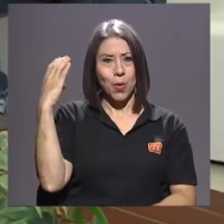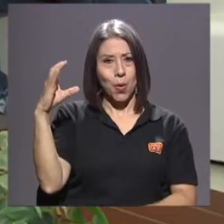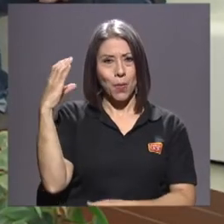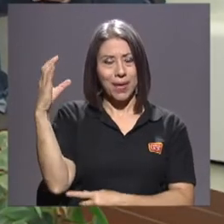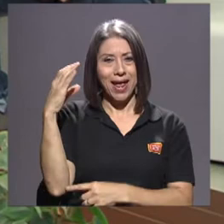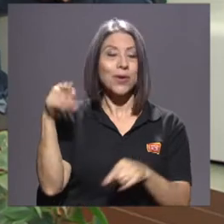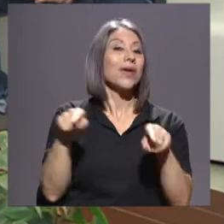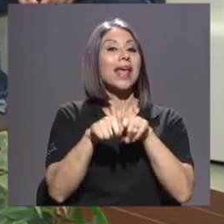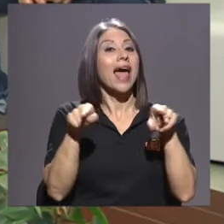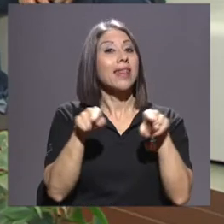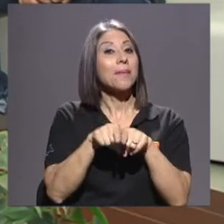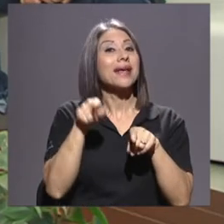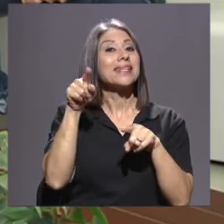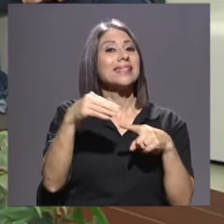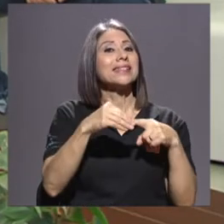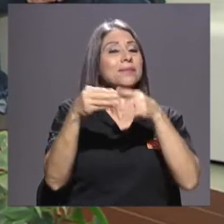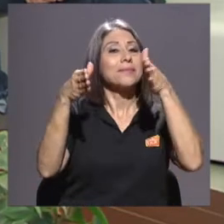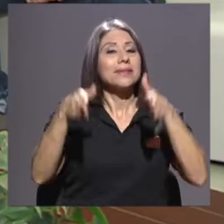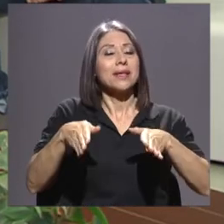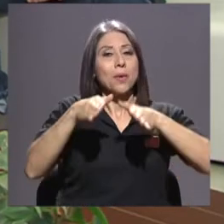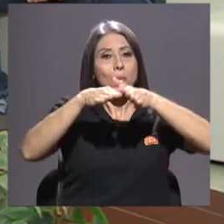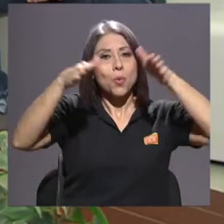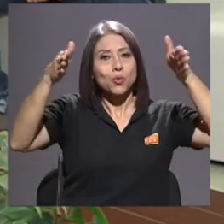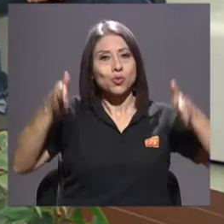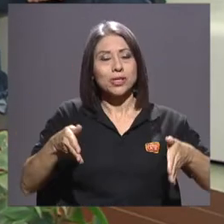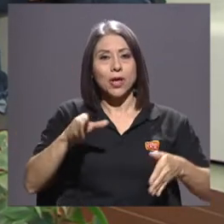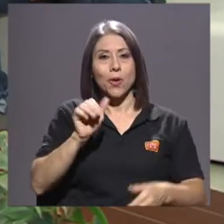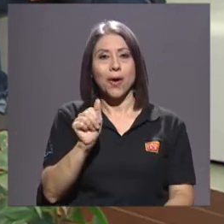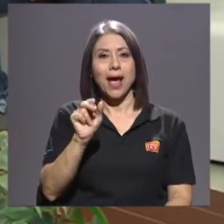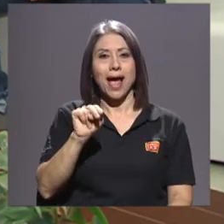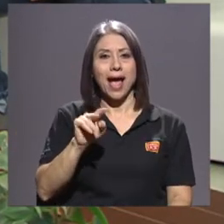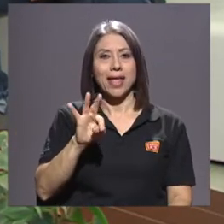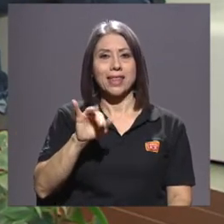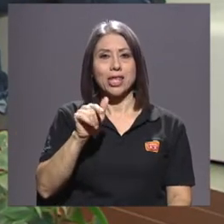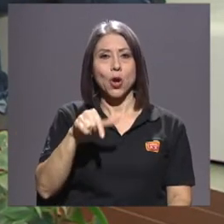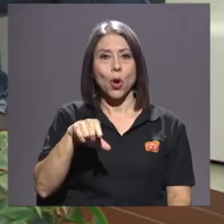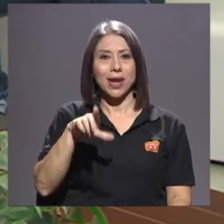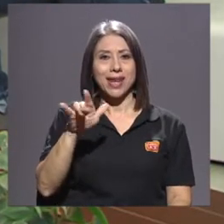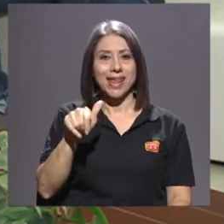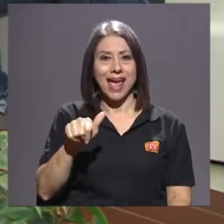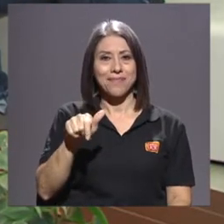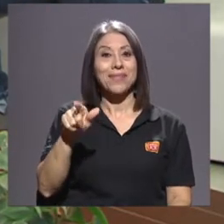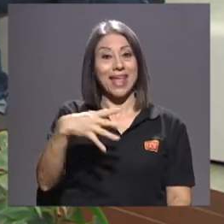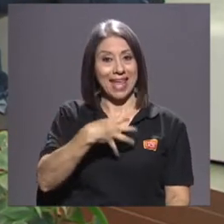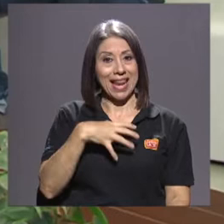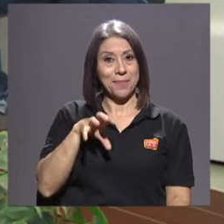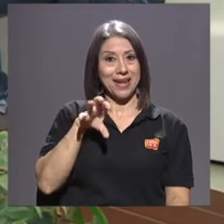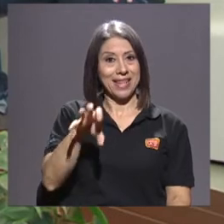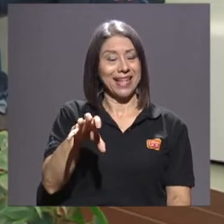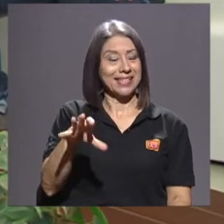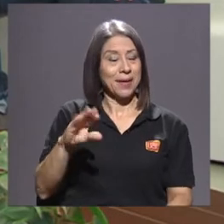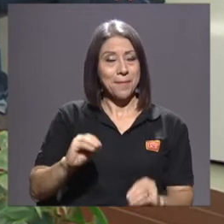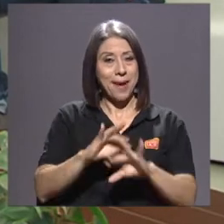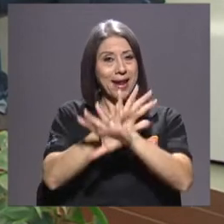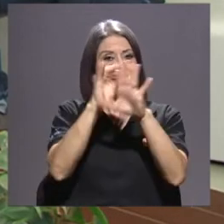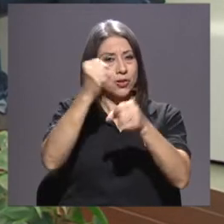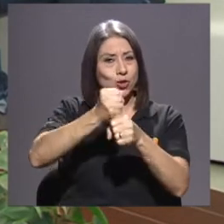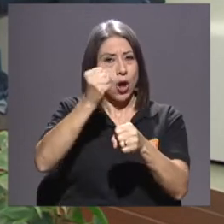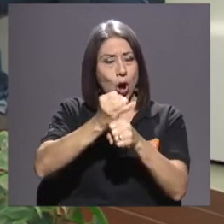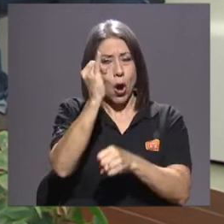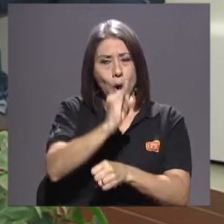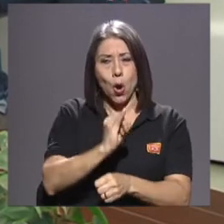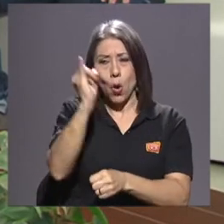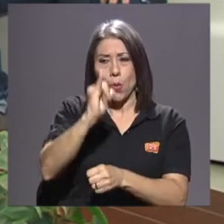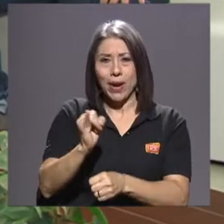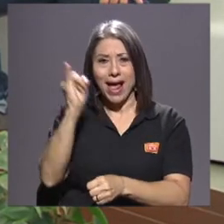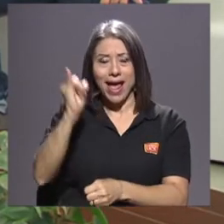que además es curador del Museo de Antioquia, al cual le pertenece esta maravillosa obra de Fernando Botero.